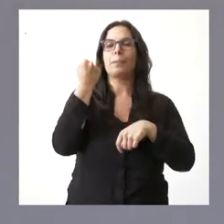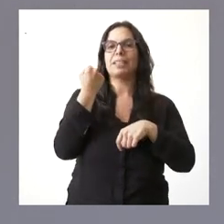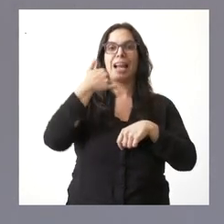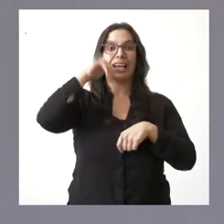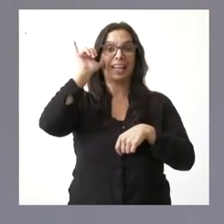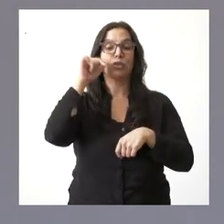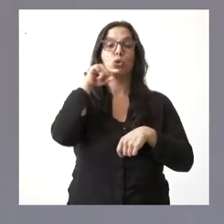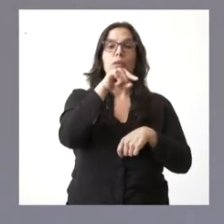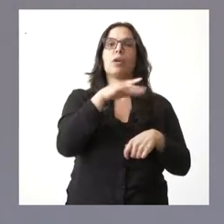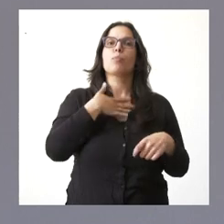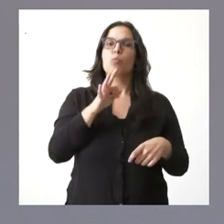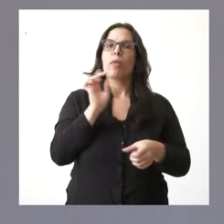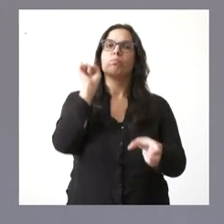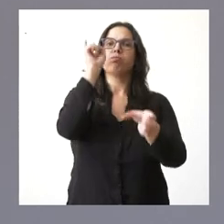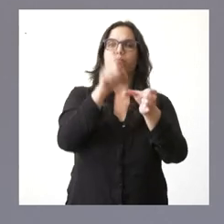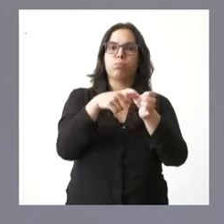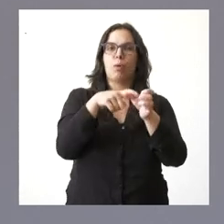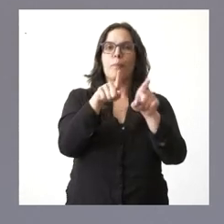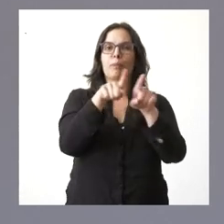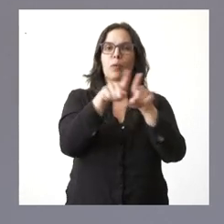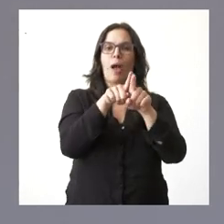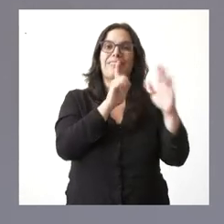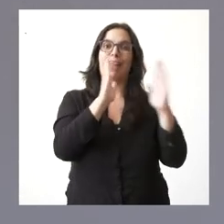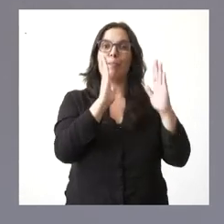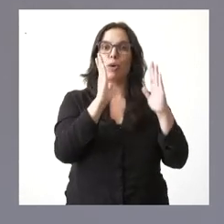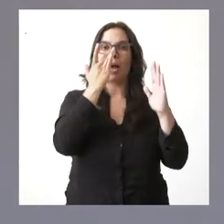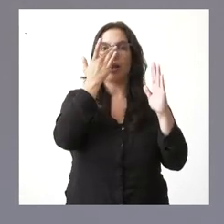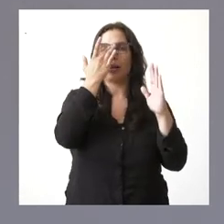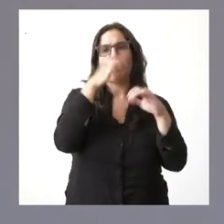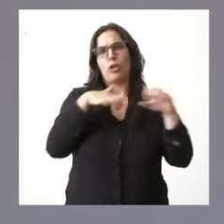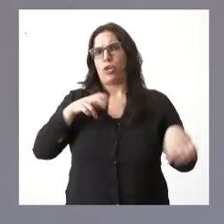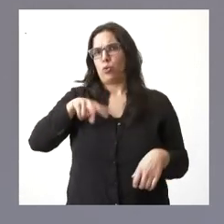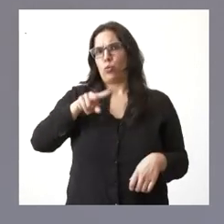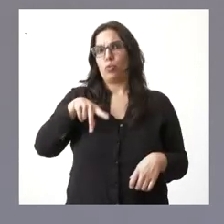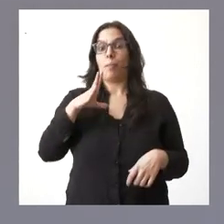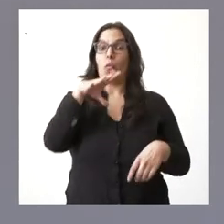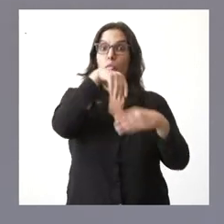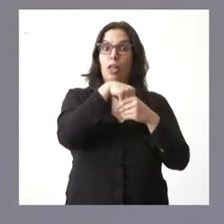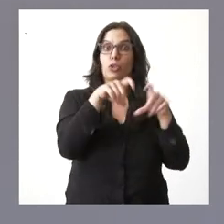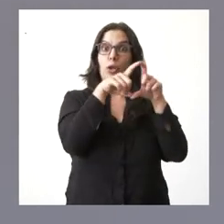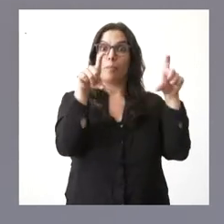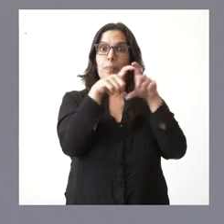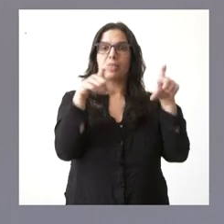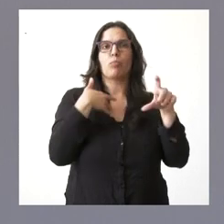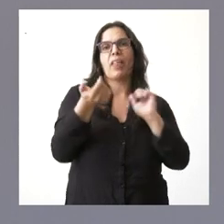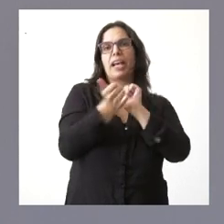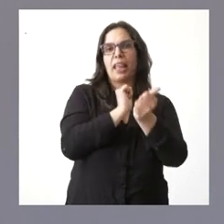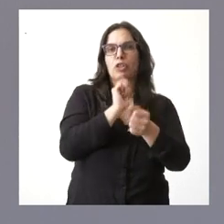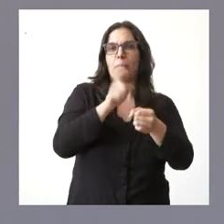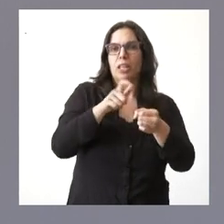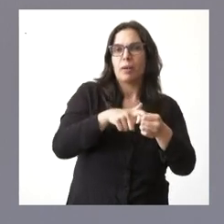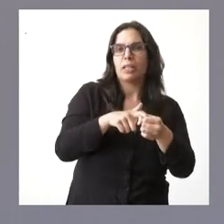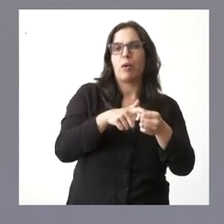participar de forma temporal y nunca mayoritaria en empresas o bien a través de créditos participativas,